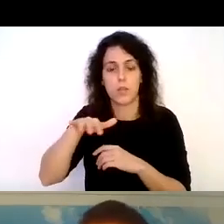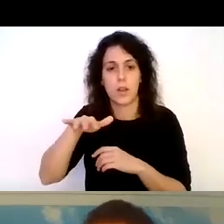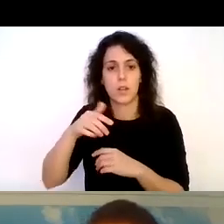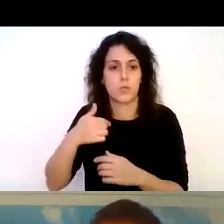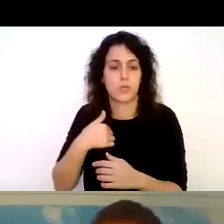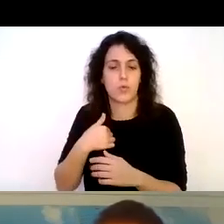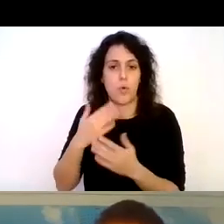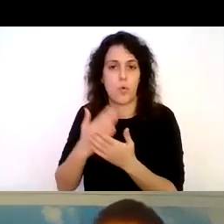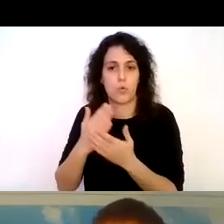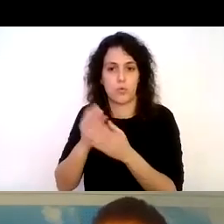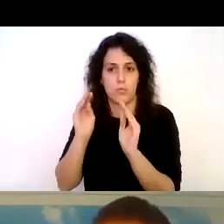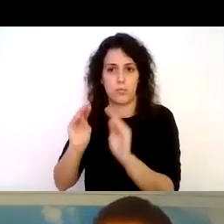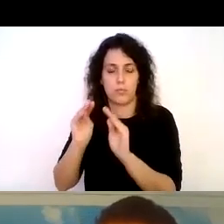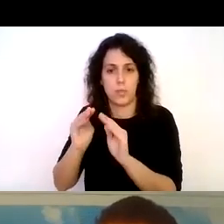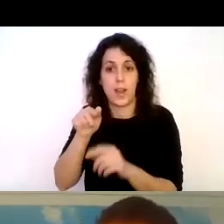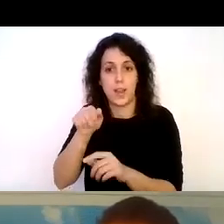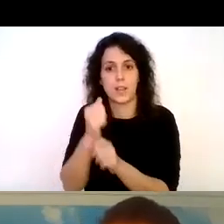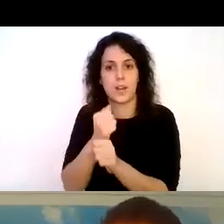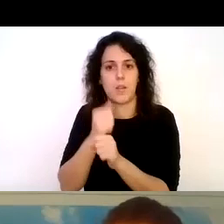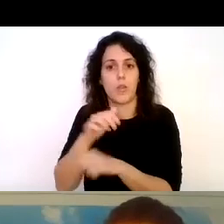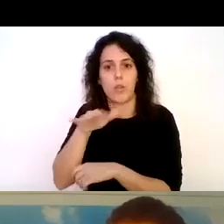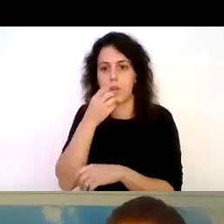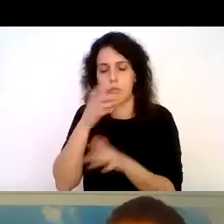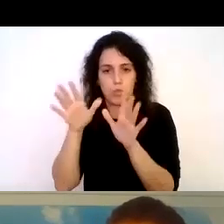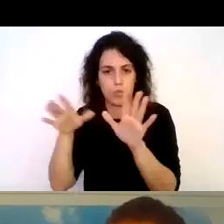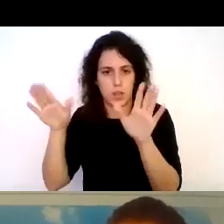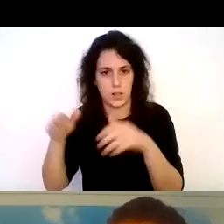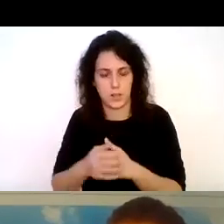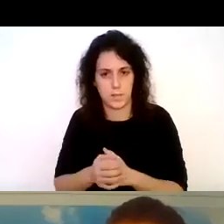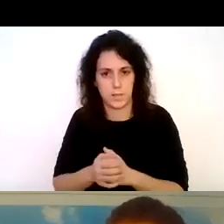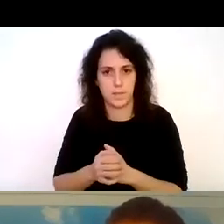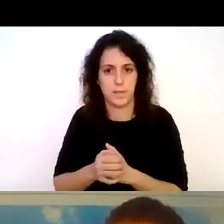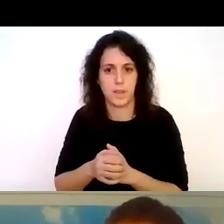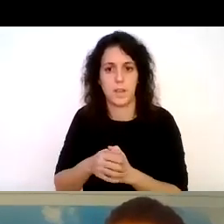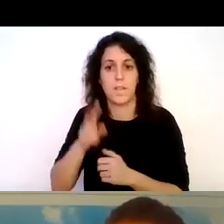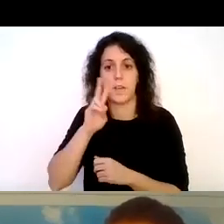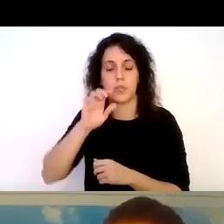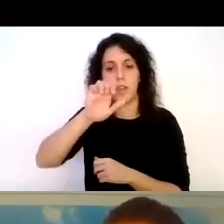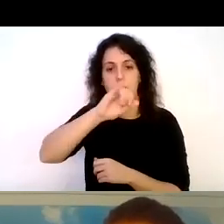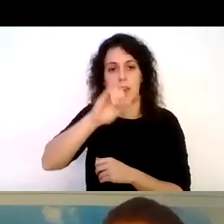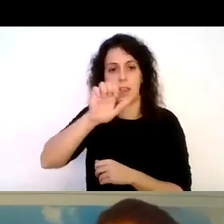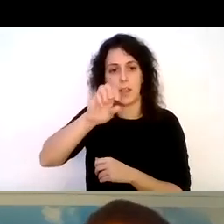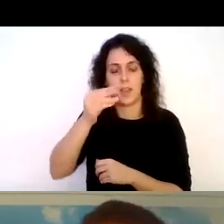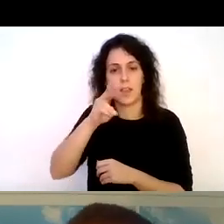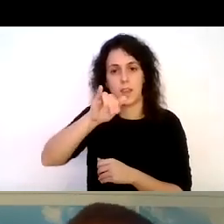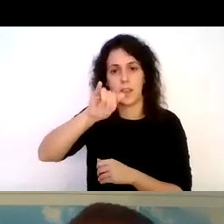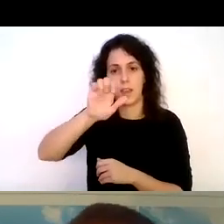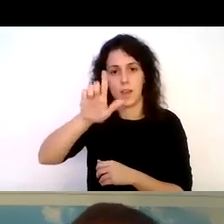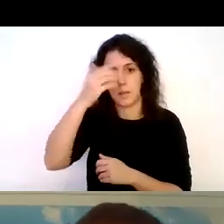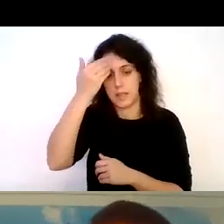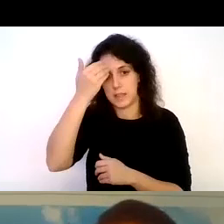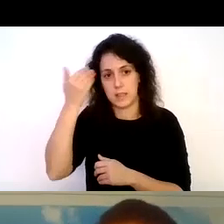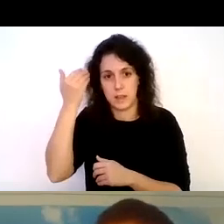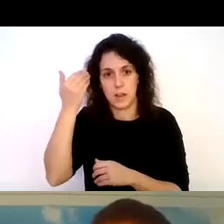cursos y trabajo en Buenos Aires tenemos a Ezequiel con parálisis cerebral a la izquierda de mi